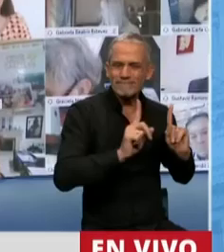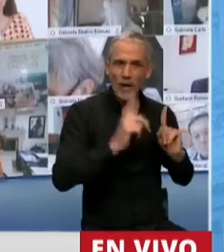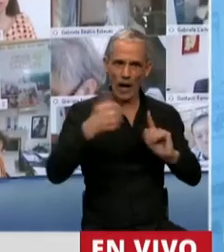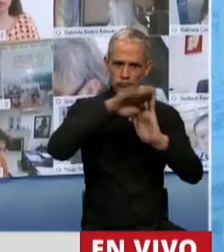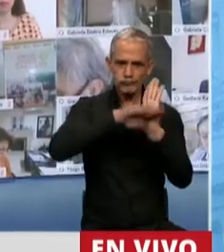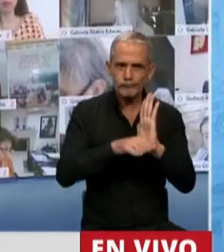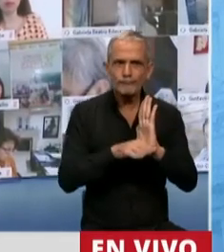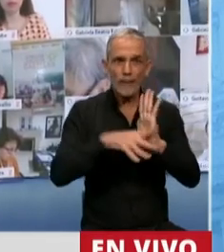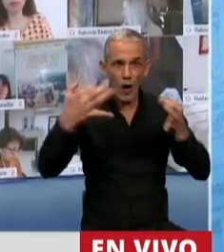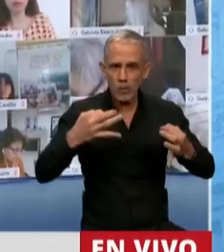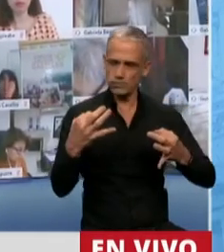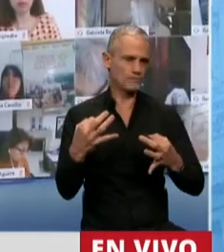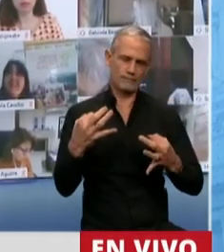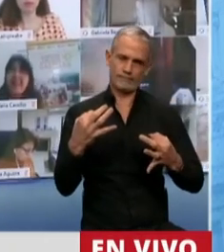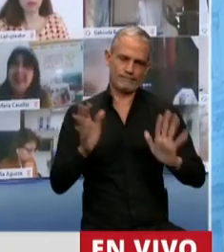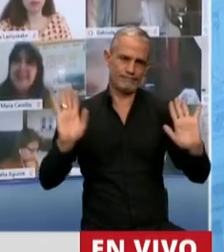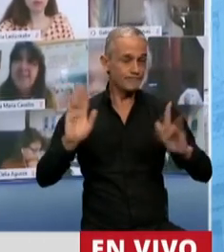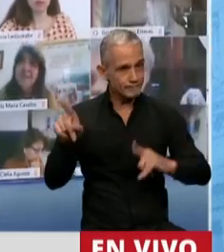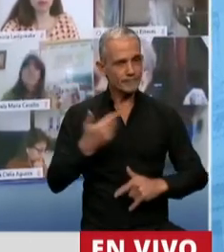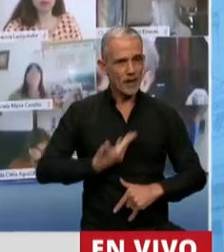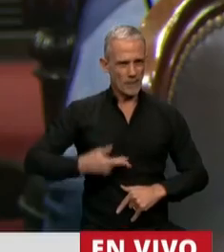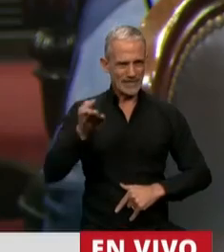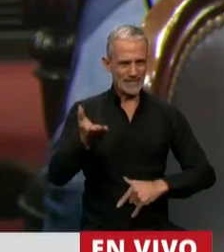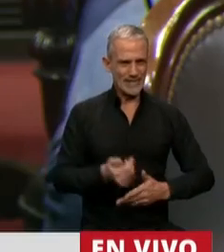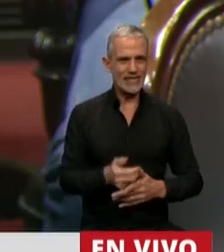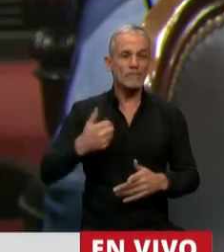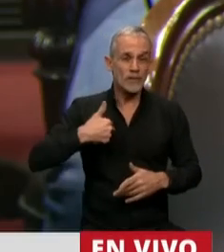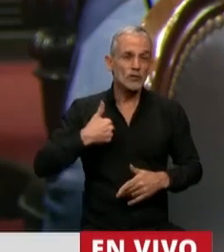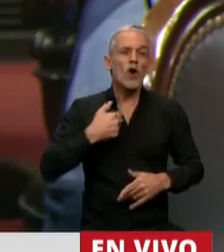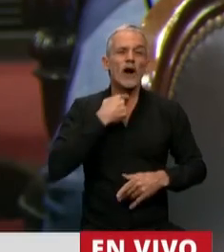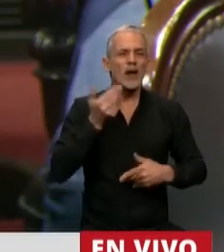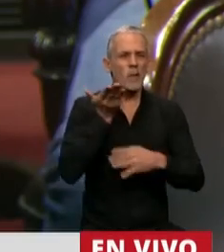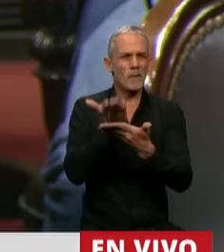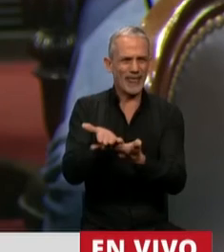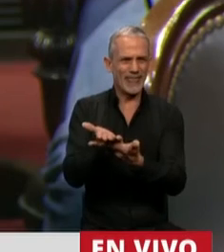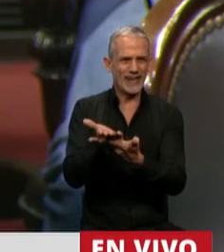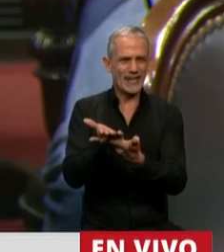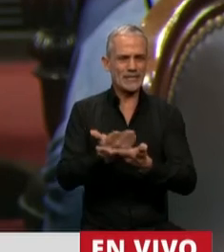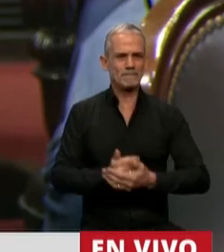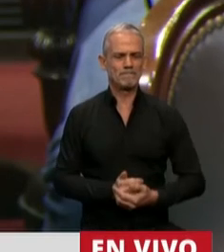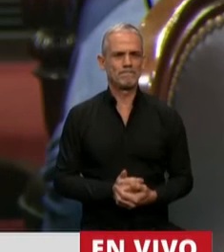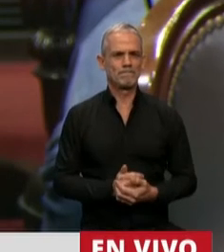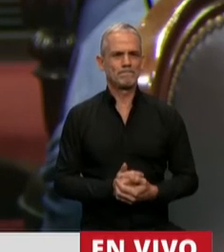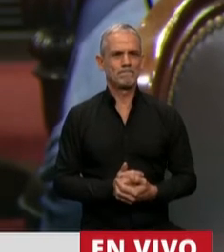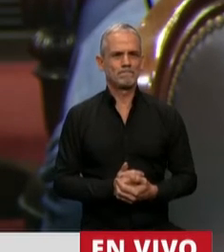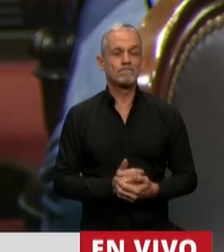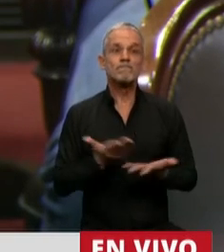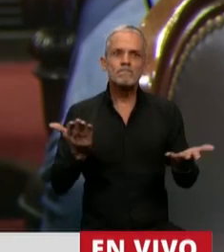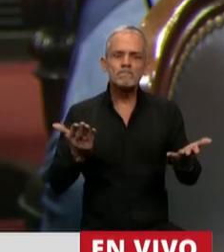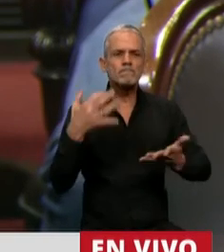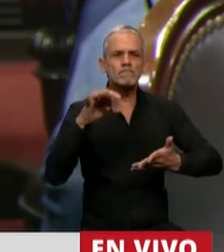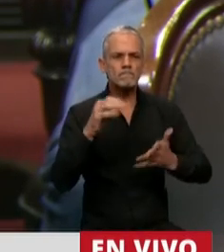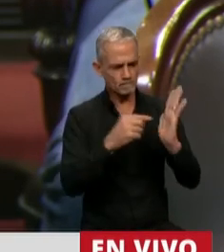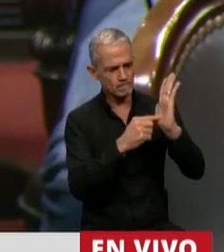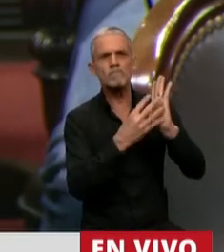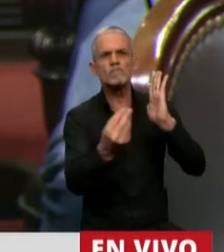protocolo sanitario. Presidente, yo le quiero pedir que tomemos el